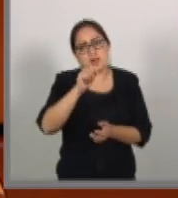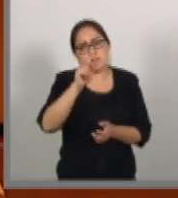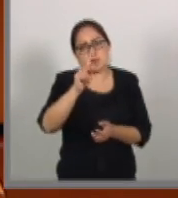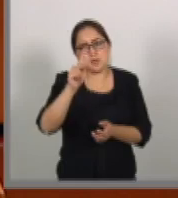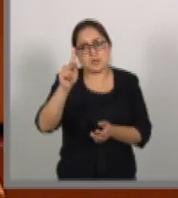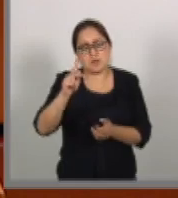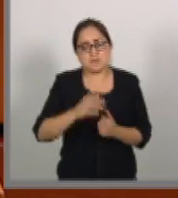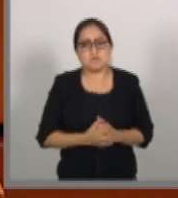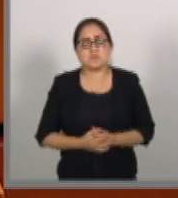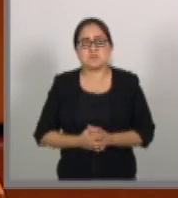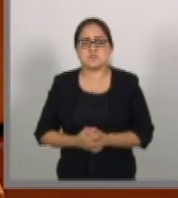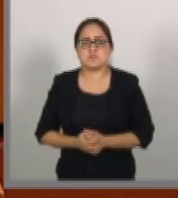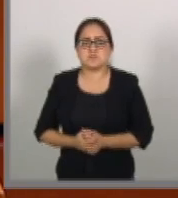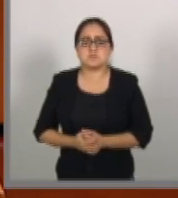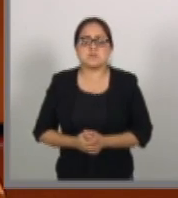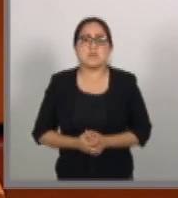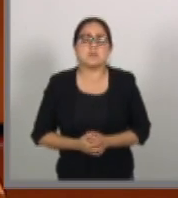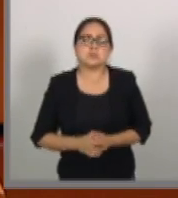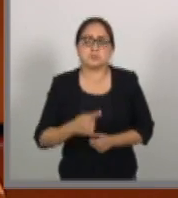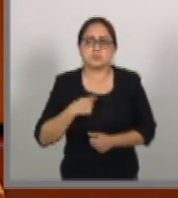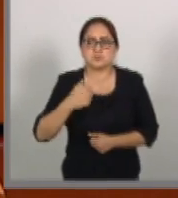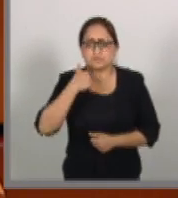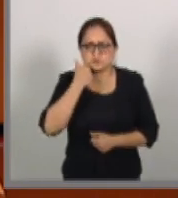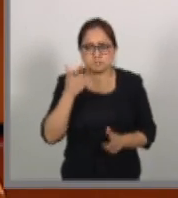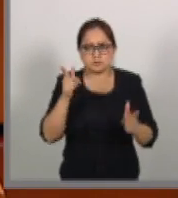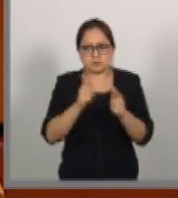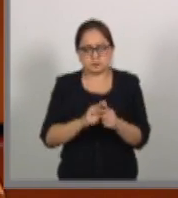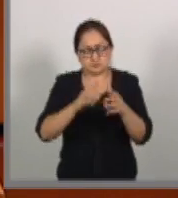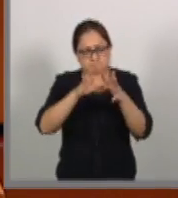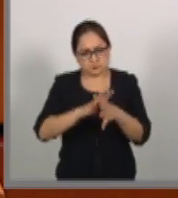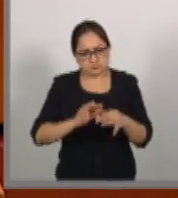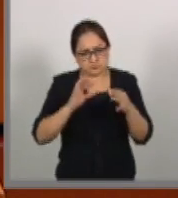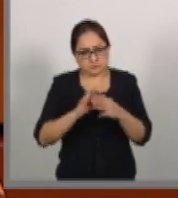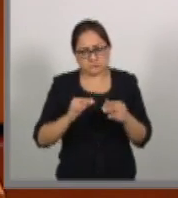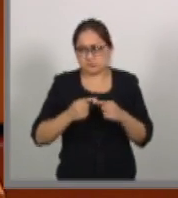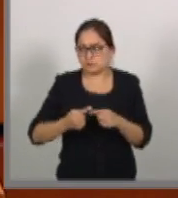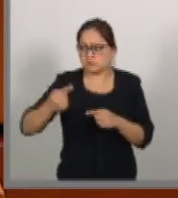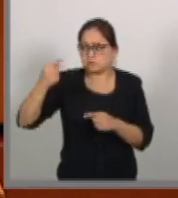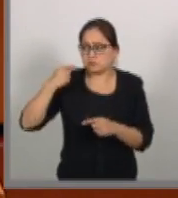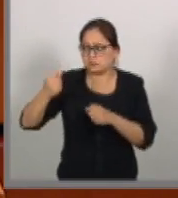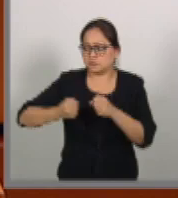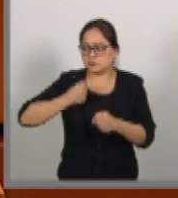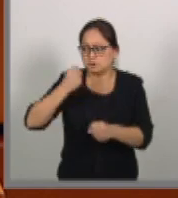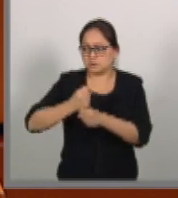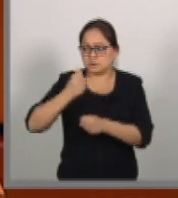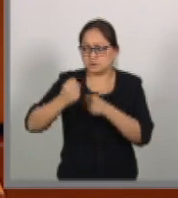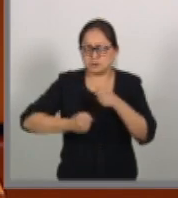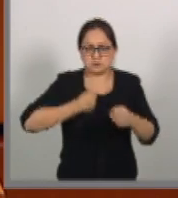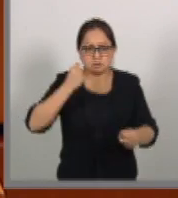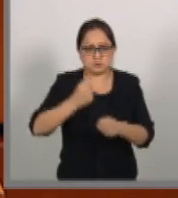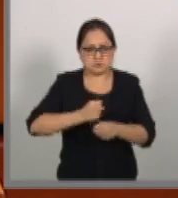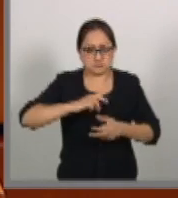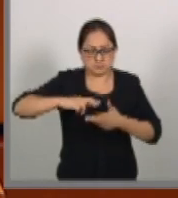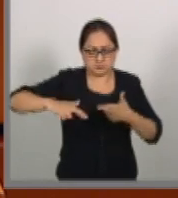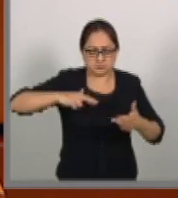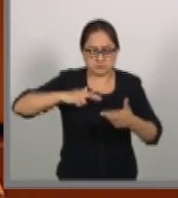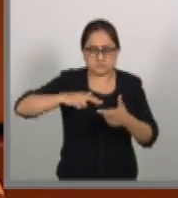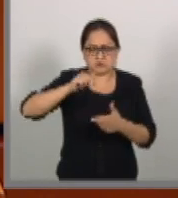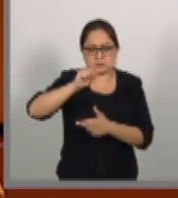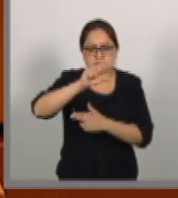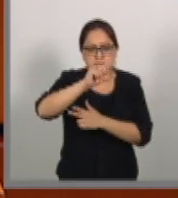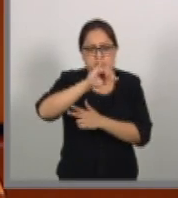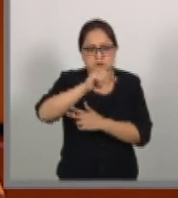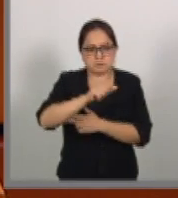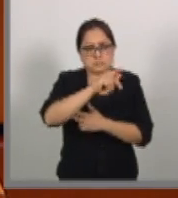Para iniciar, quiero señalar que durante las últimas décadas, la región Asia-Pacífico se ha